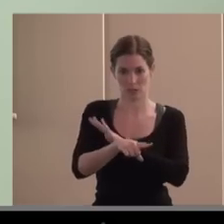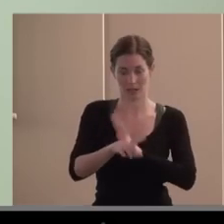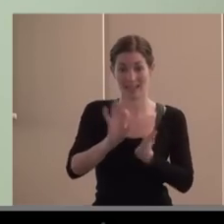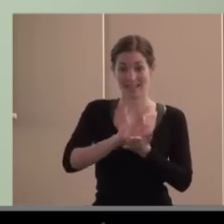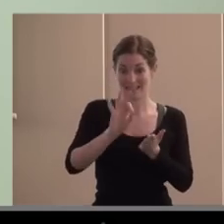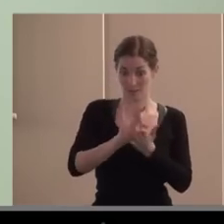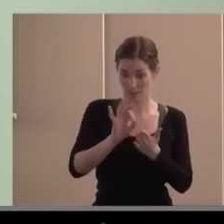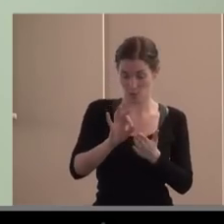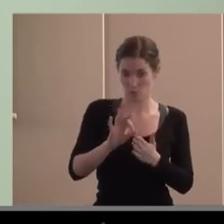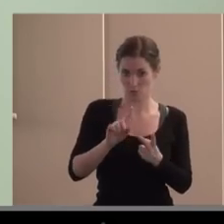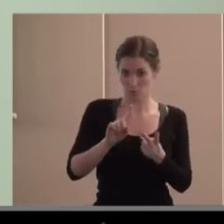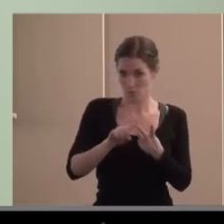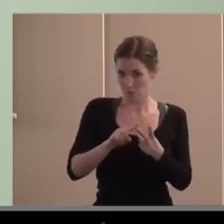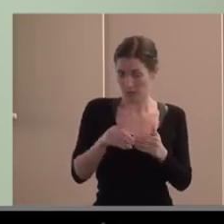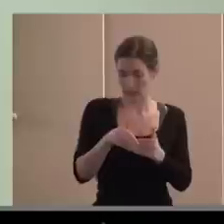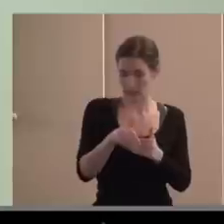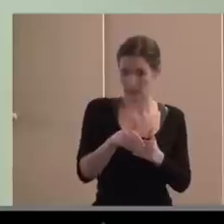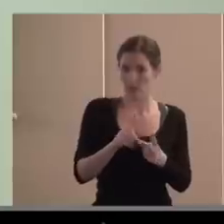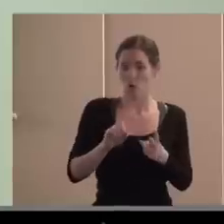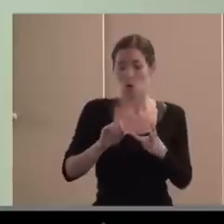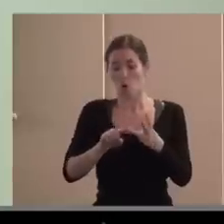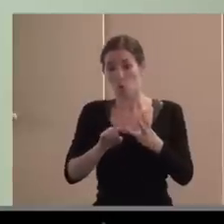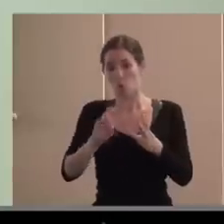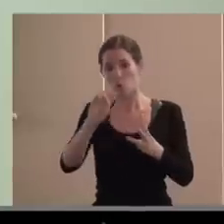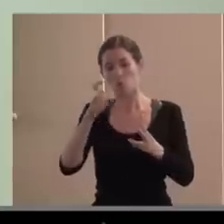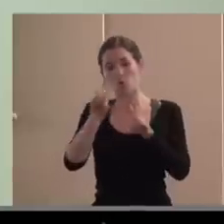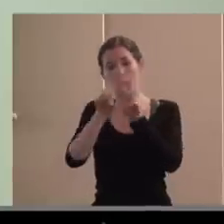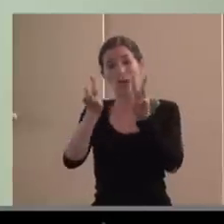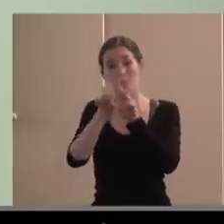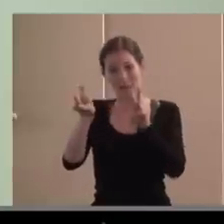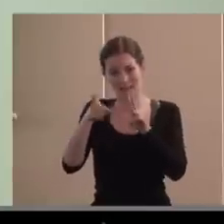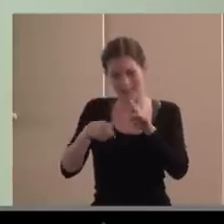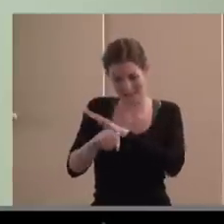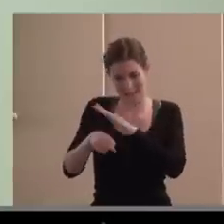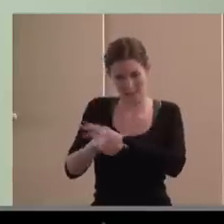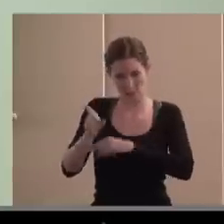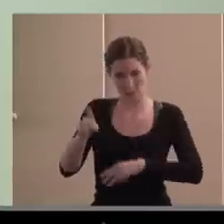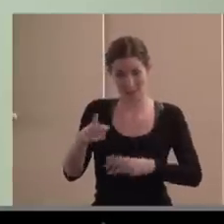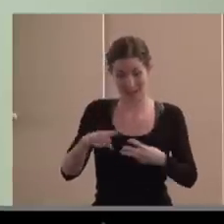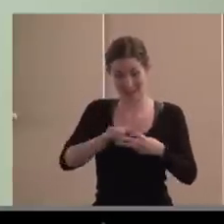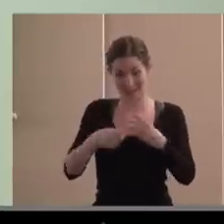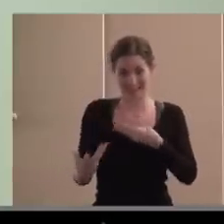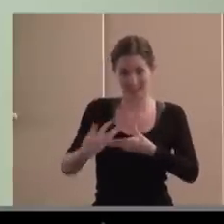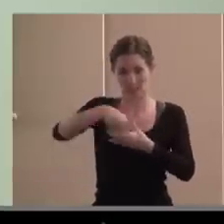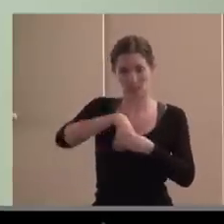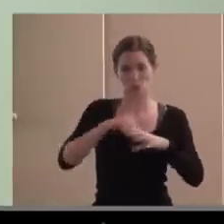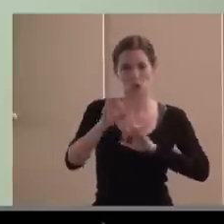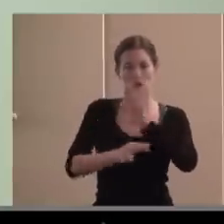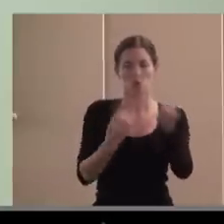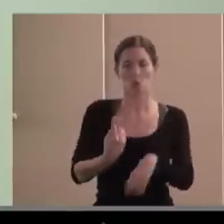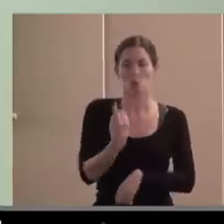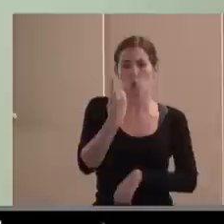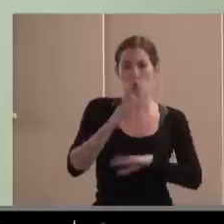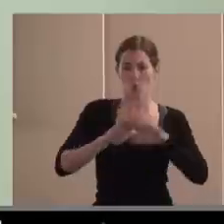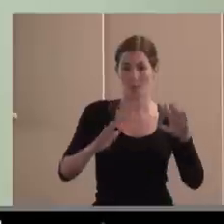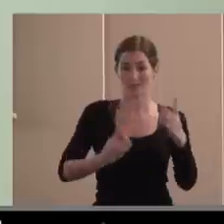también es titular de empresas, gestiona empresas, y todo eso en un único cuerpo, en un único organismo, que a veces tiene unas consecuencias